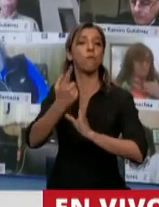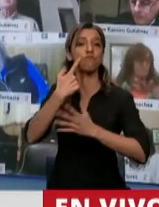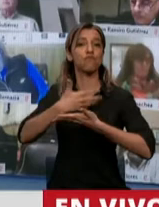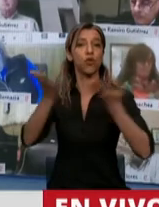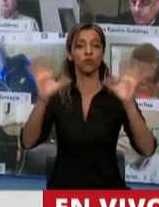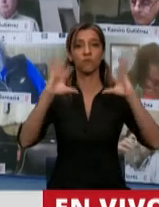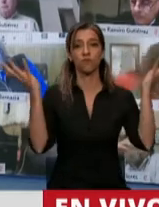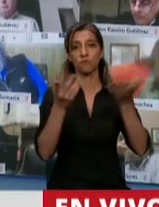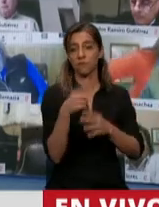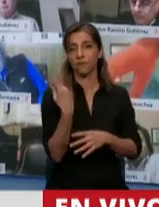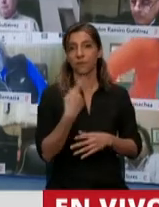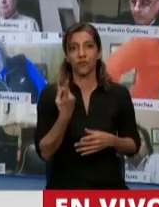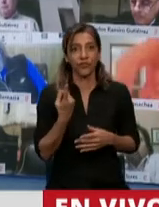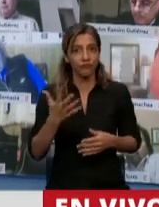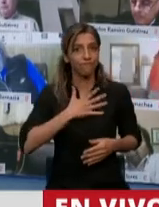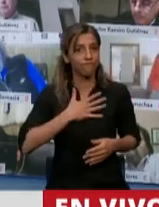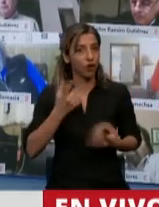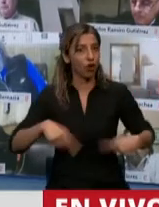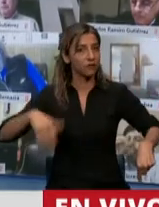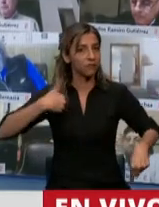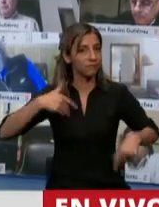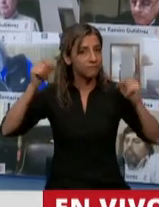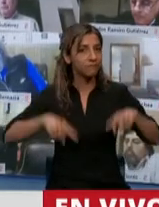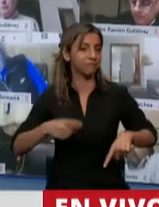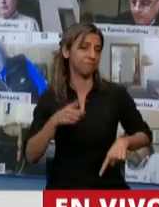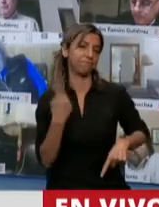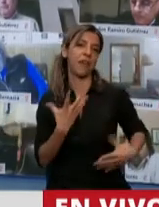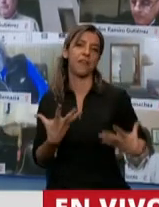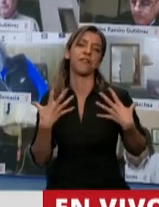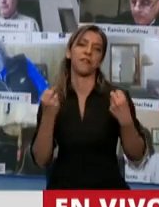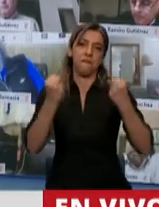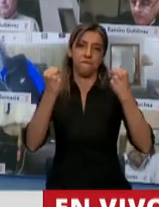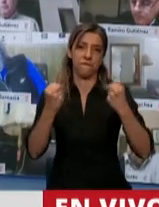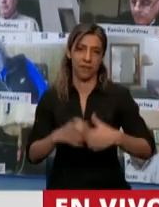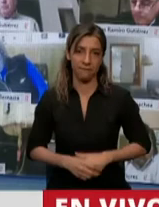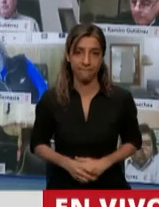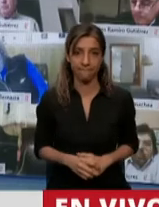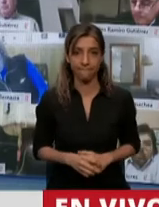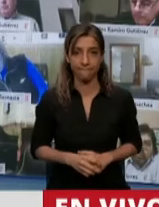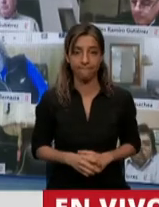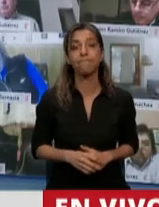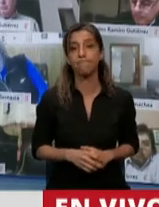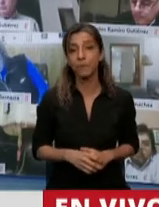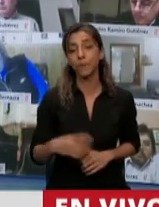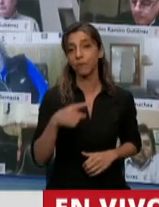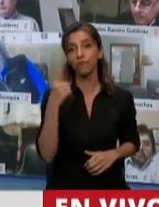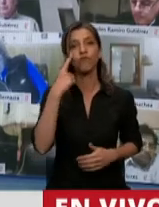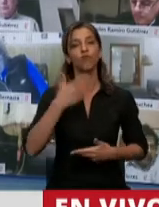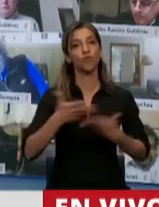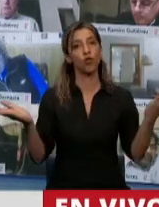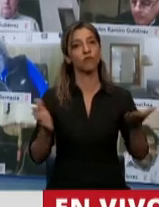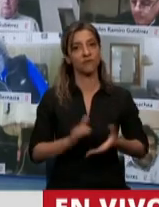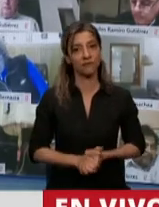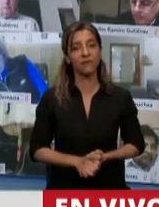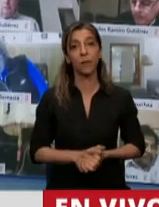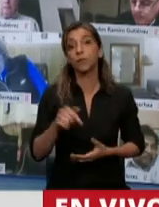soberanía no es solamente desde el punto de vista de la expresión, sino que son acciones concretas que estamos tomando, por